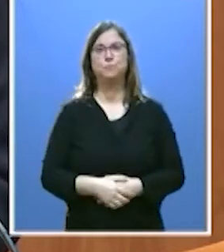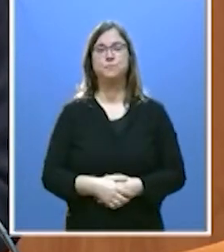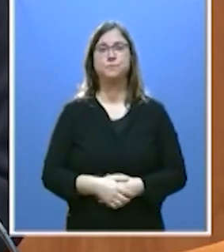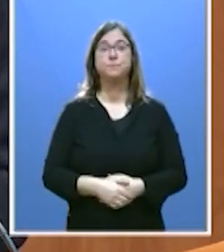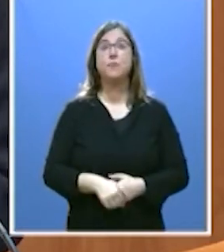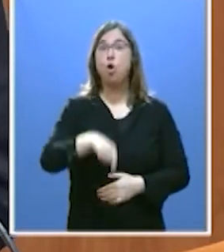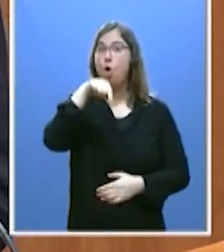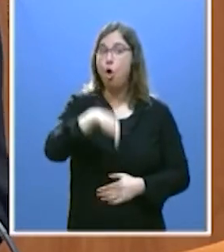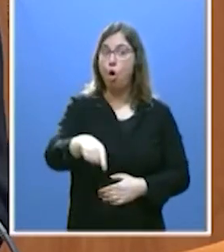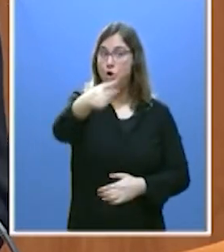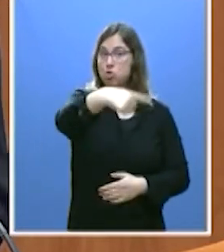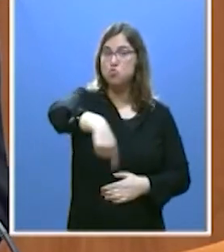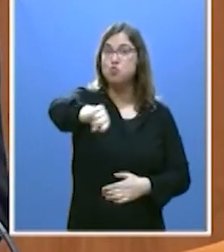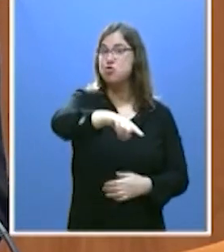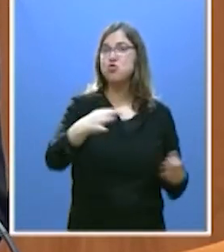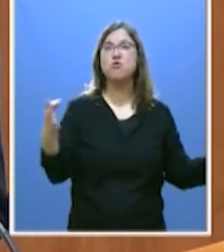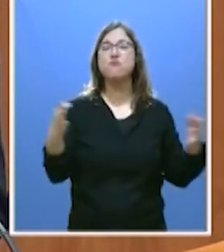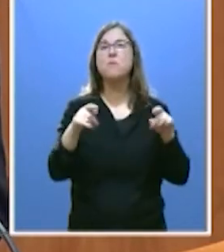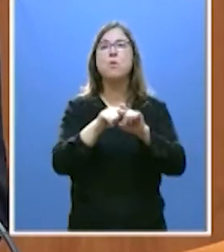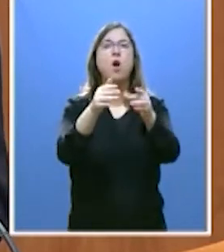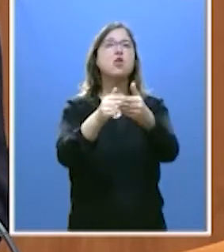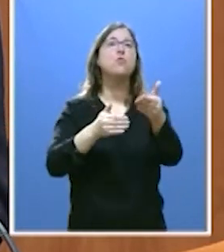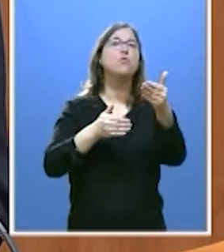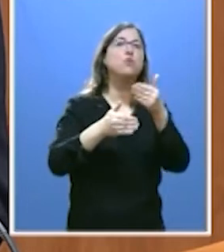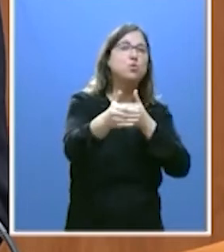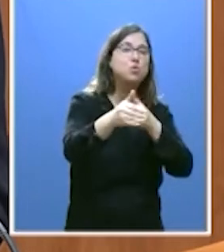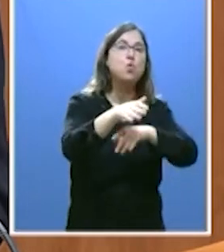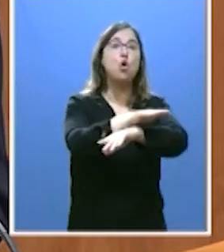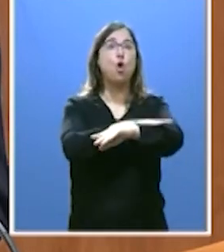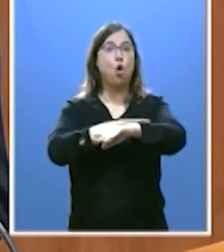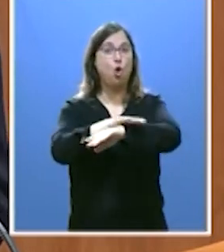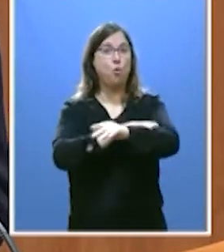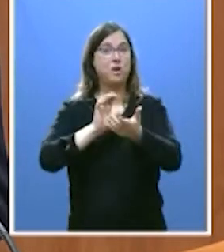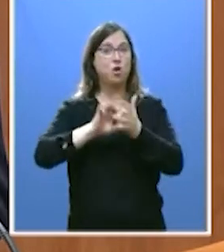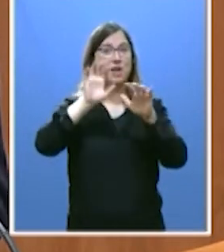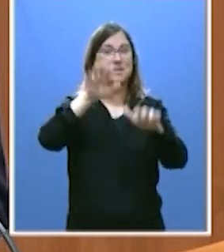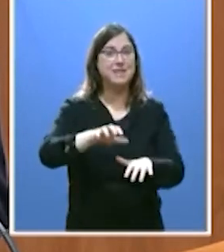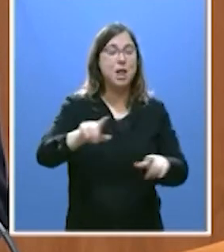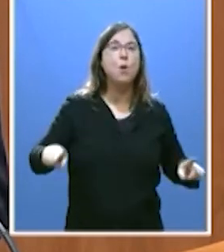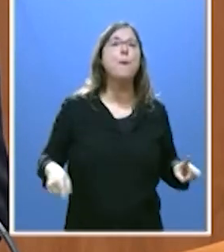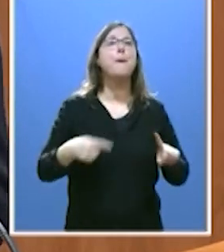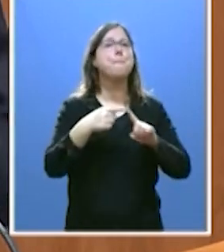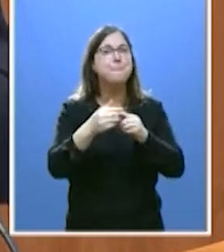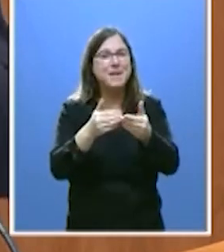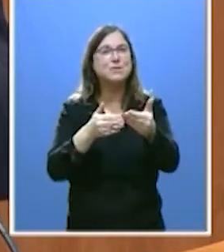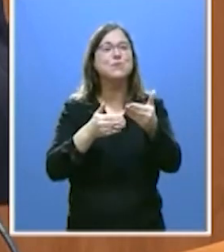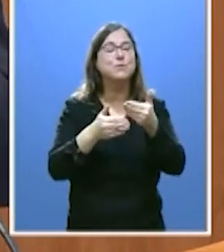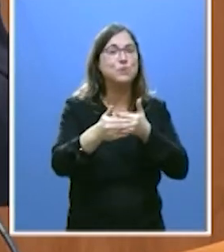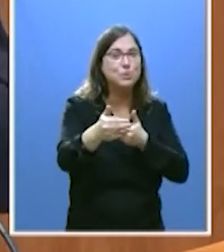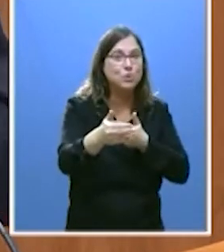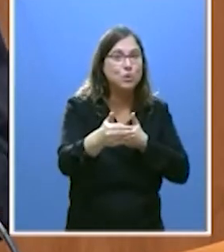tenéis en vuestras manos el futuro no solo del gobierno de esta comunidad, sino el futuro también